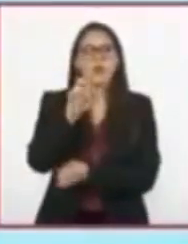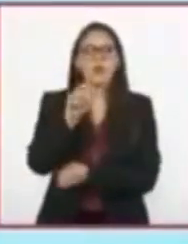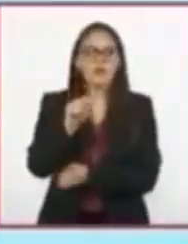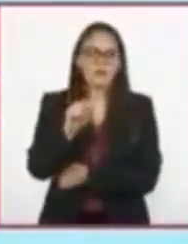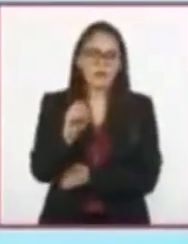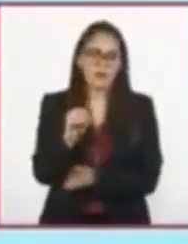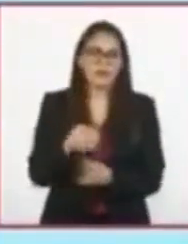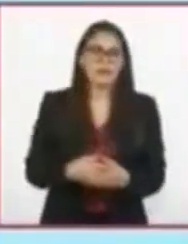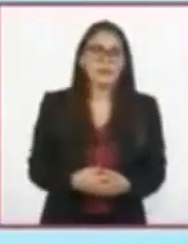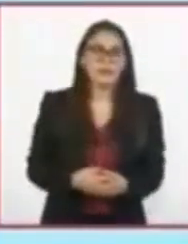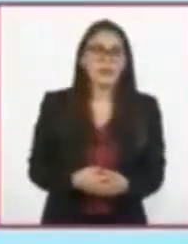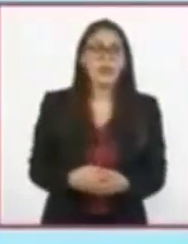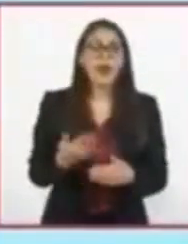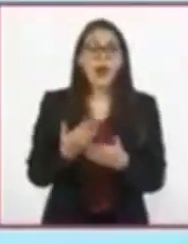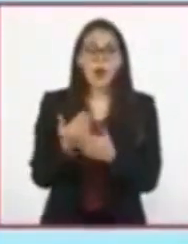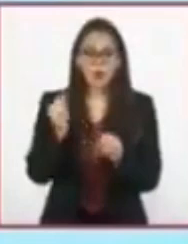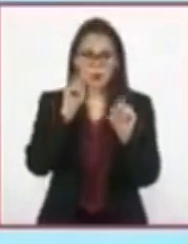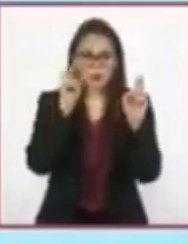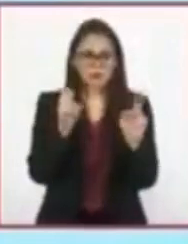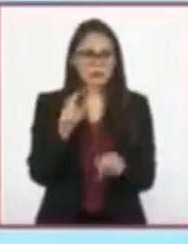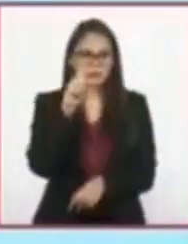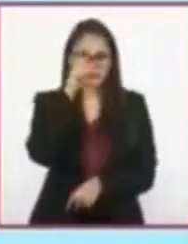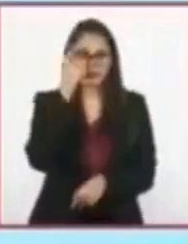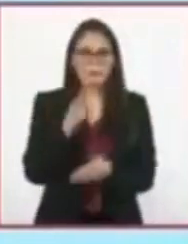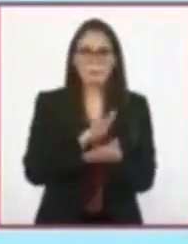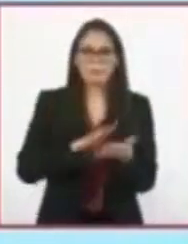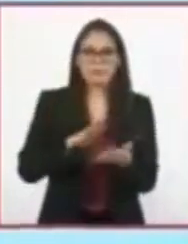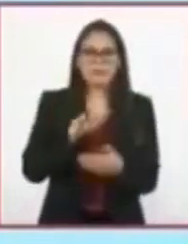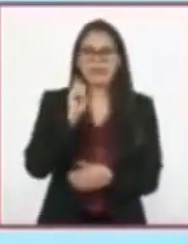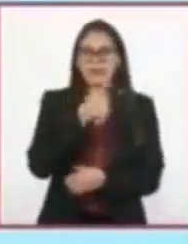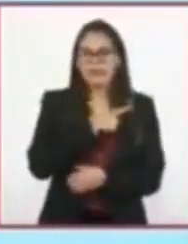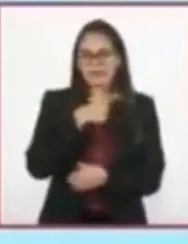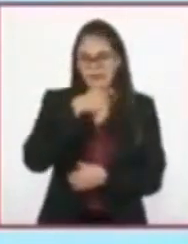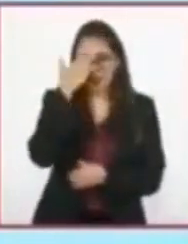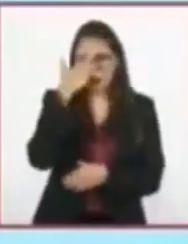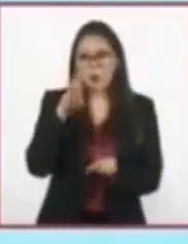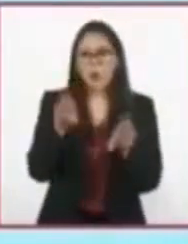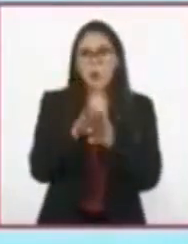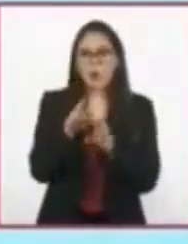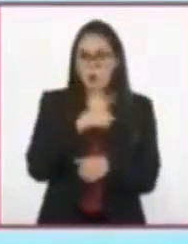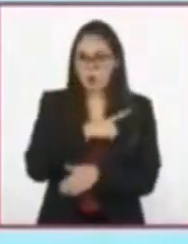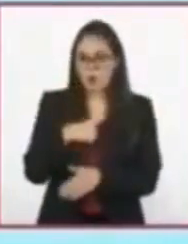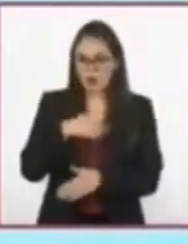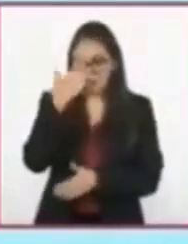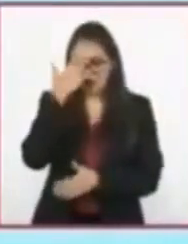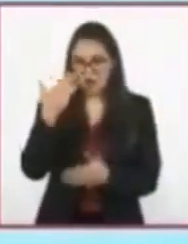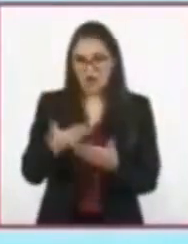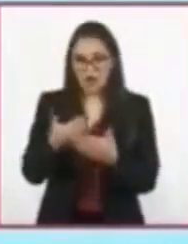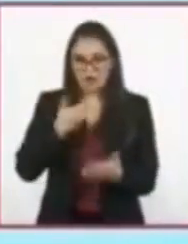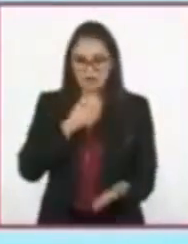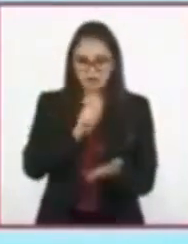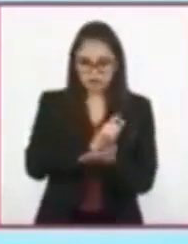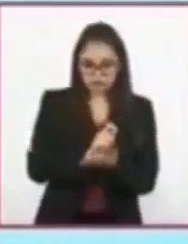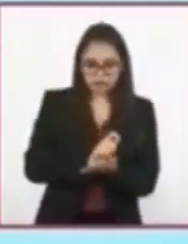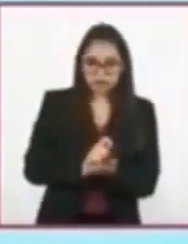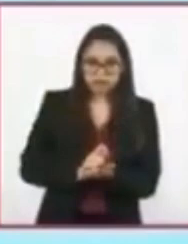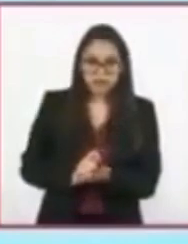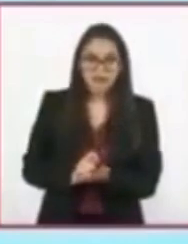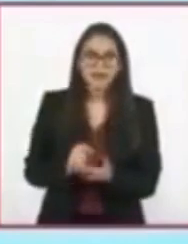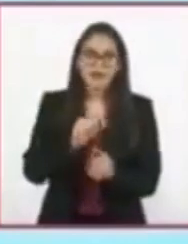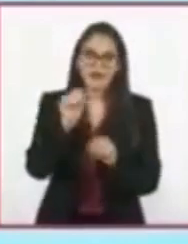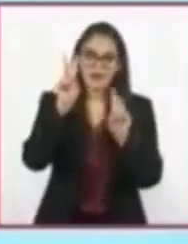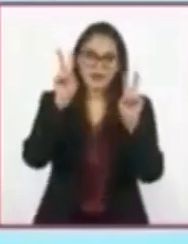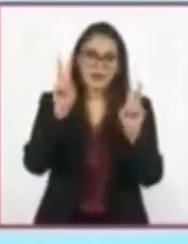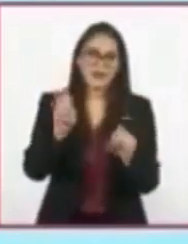seguir, iniciaremos con un tema básico, aprender a redactar, por lo cual los invitamos a ver el siguiente video titulado